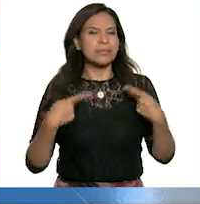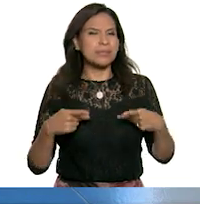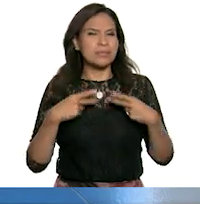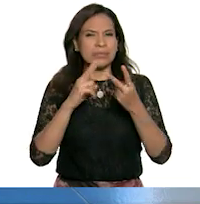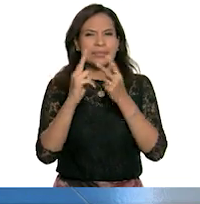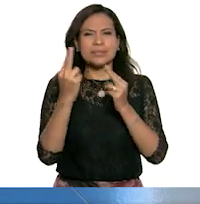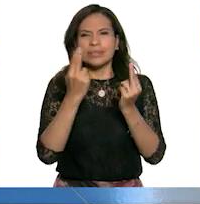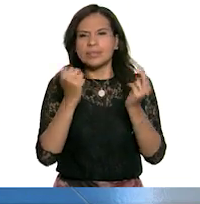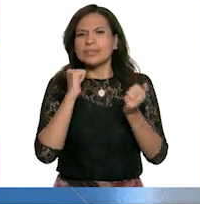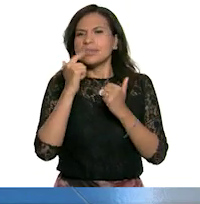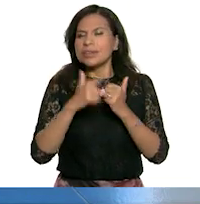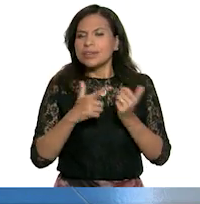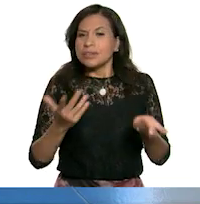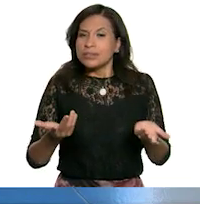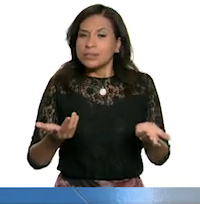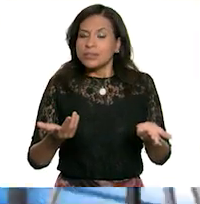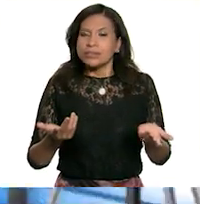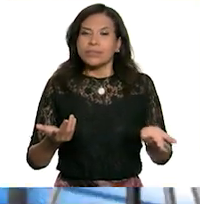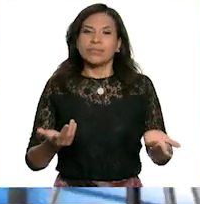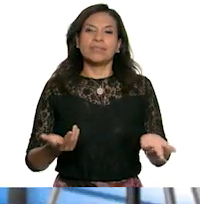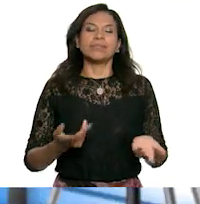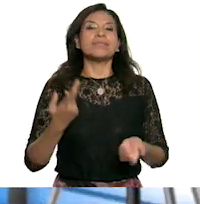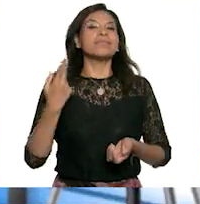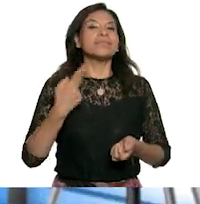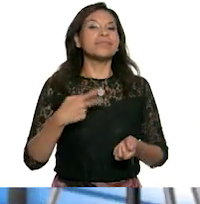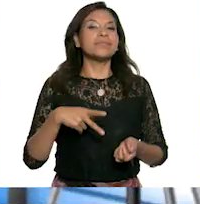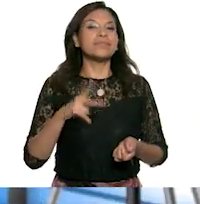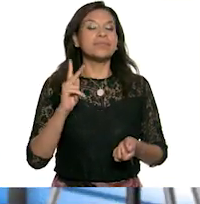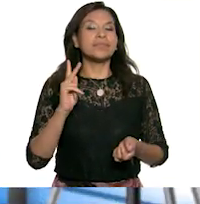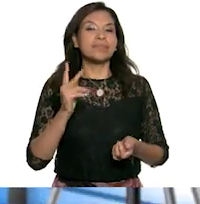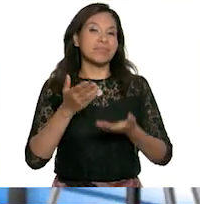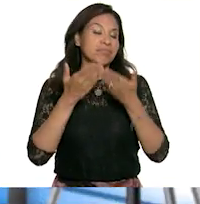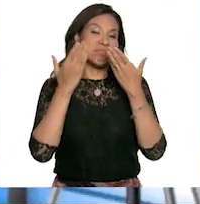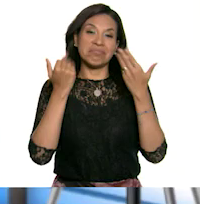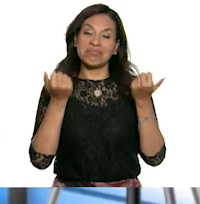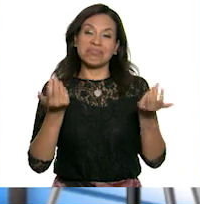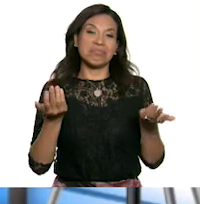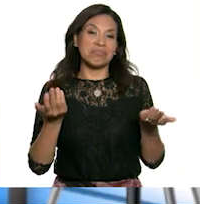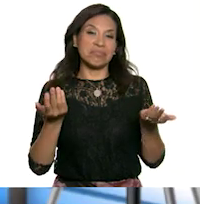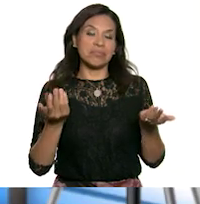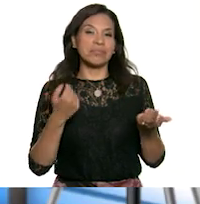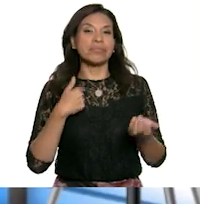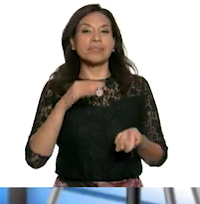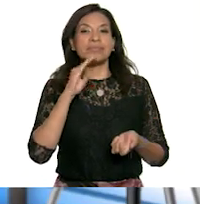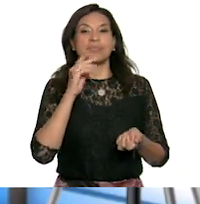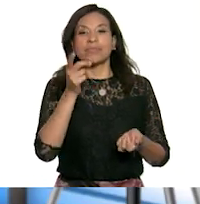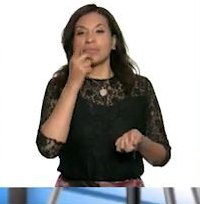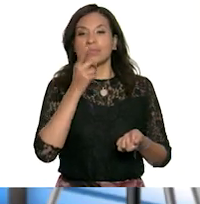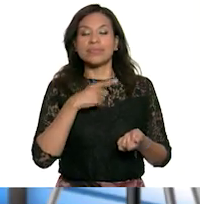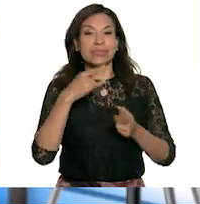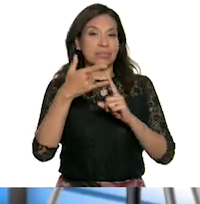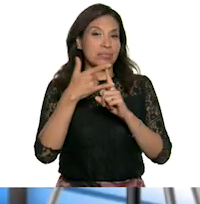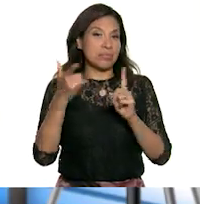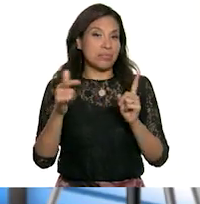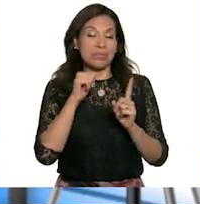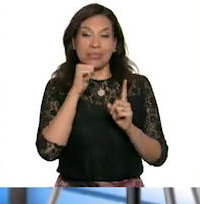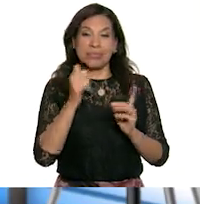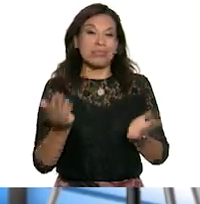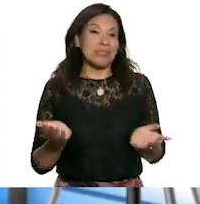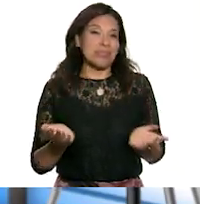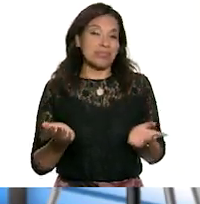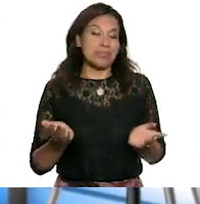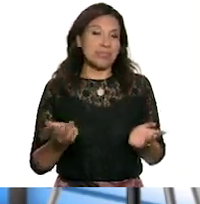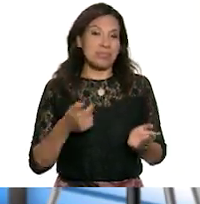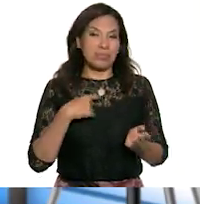necesitaba algo. ¿No lo crees? Pero, pues, no sé. Como mi mamá me dijo que no le abriera la puerta a nadie